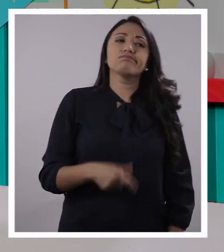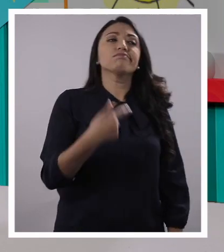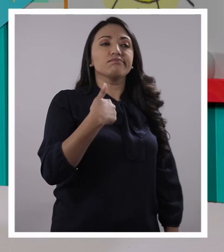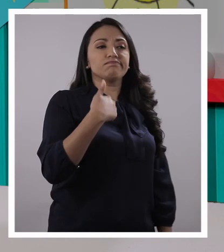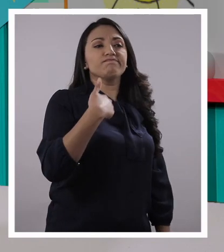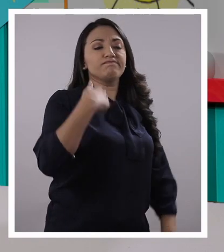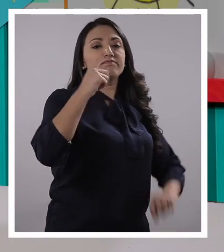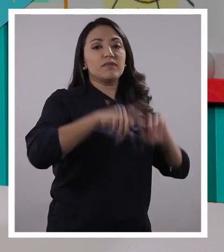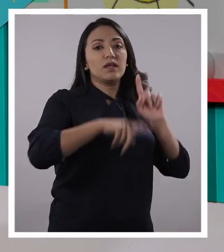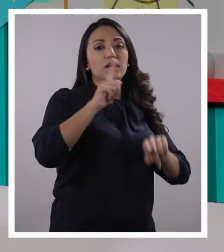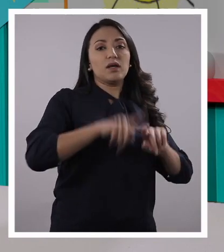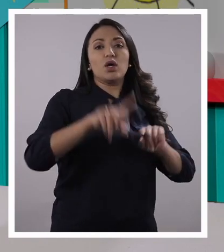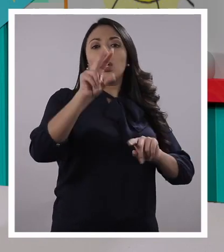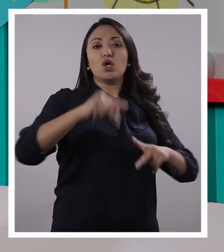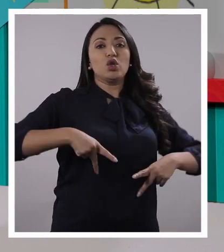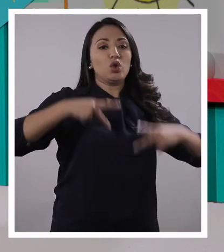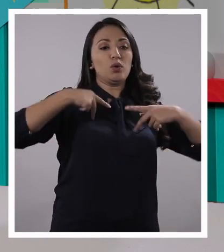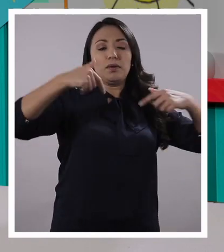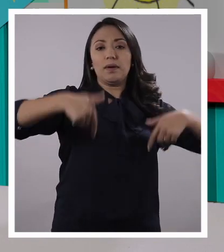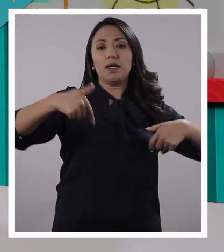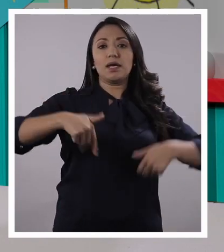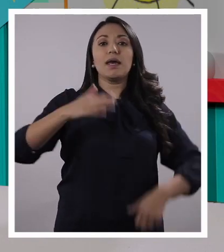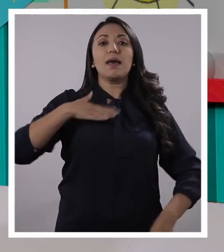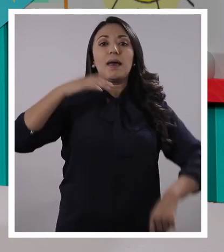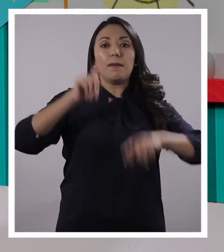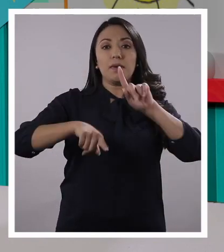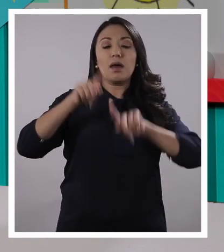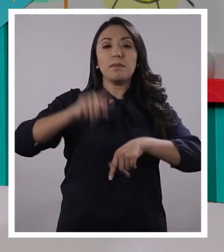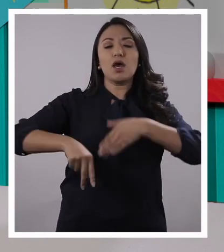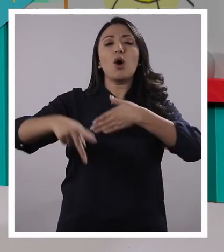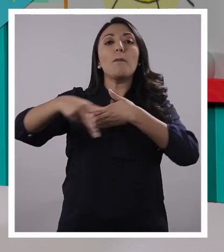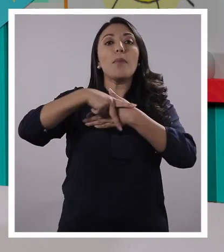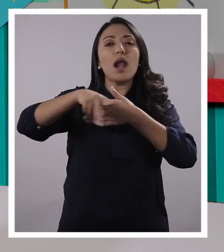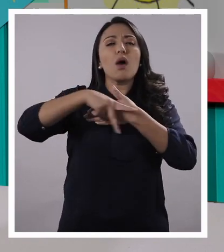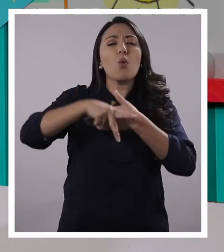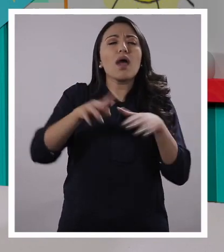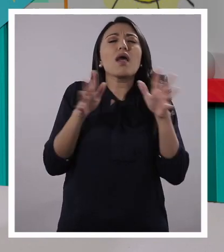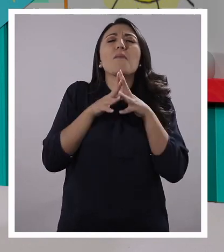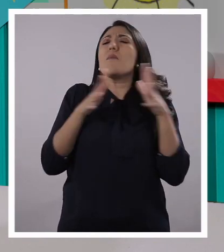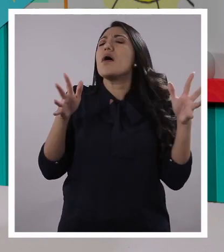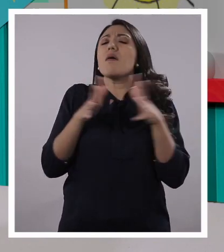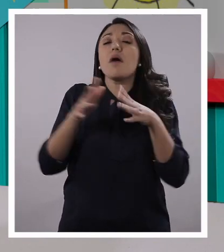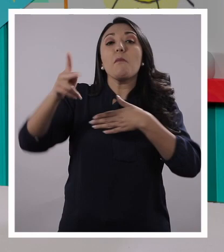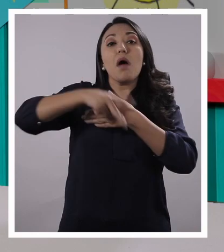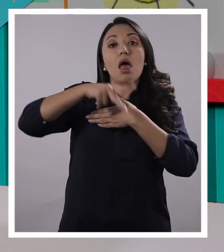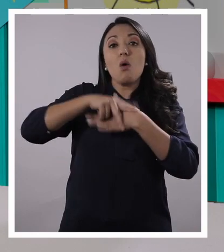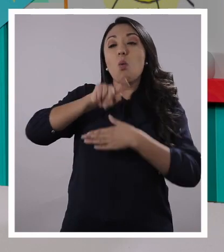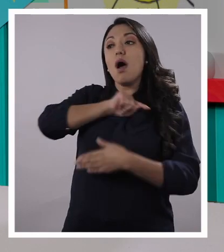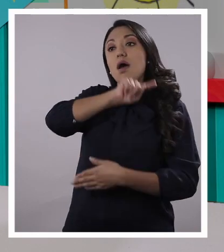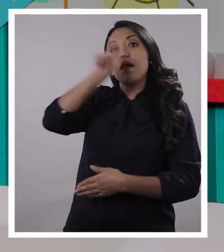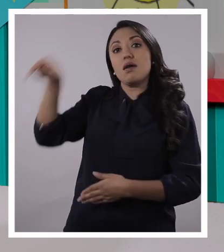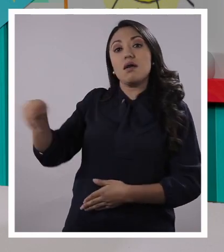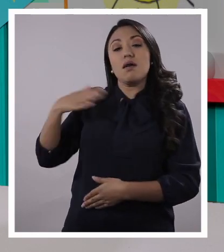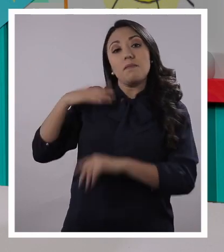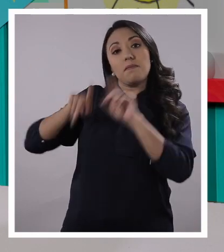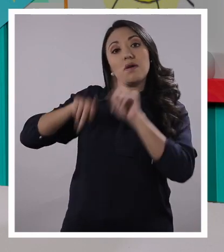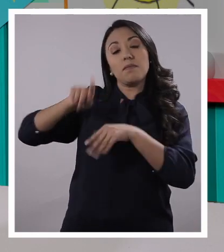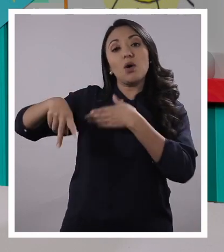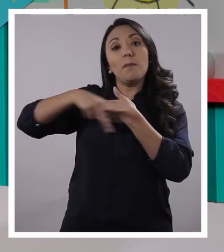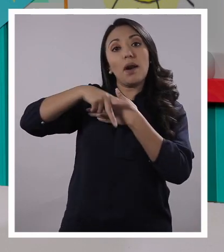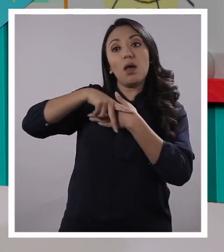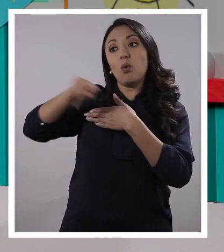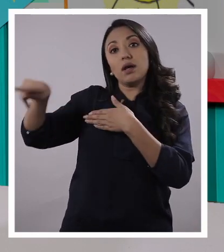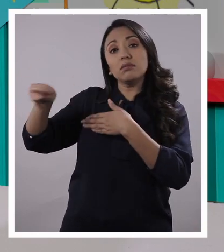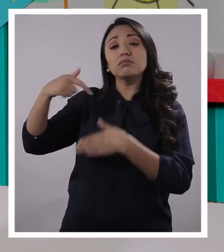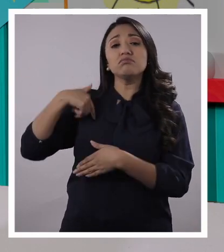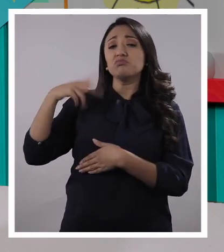un gran amigo que no vive aquí, vive en Paraguay. Es mi gran, gran, gran amigo, profe. Ajá, y aunque no está cerca, también